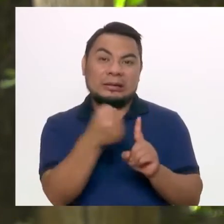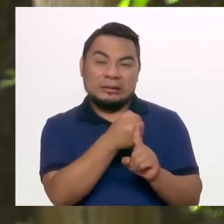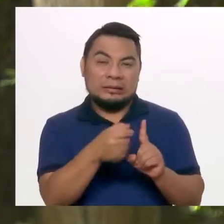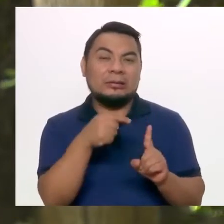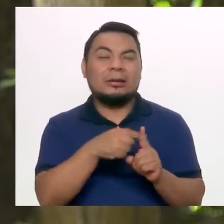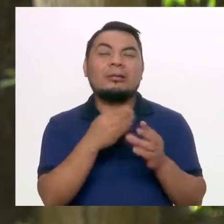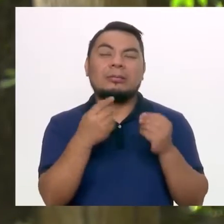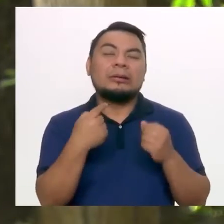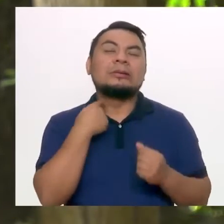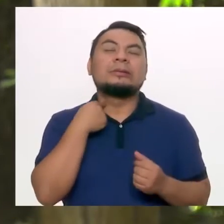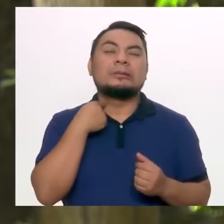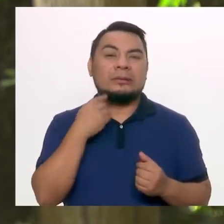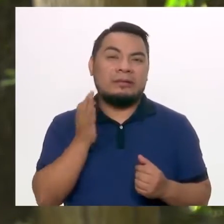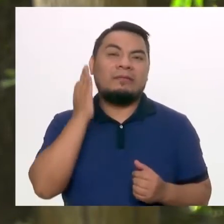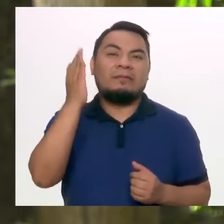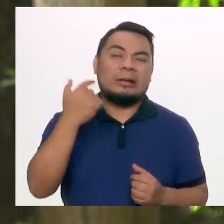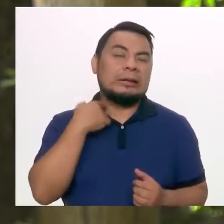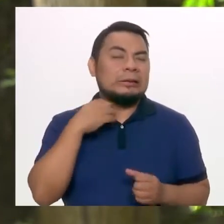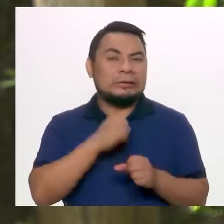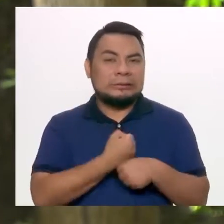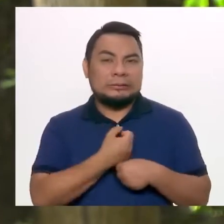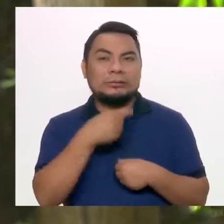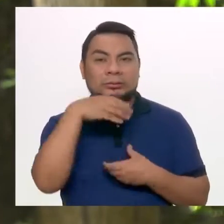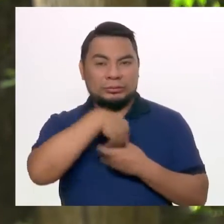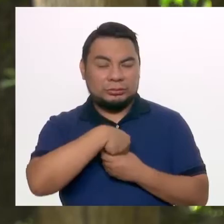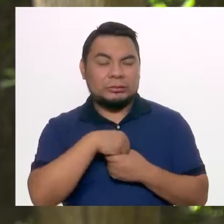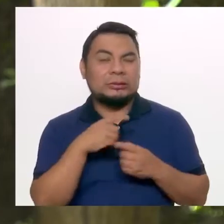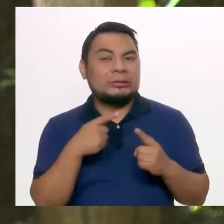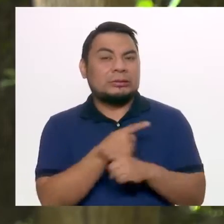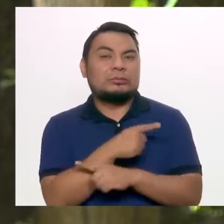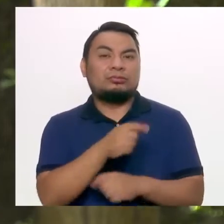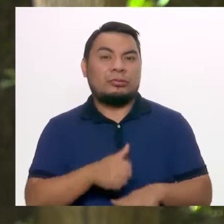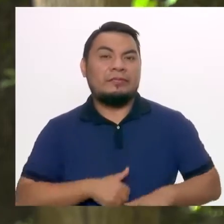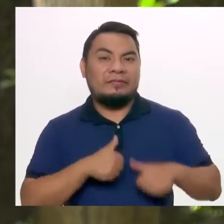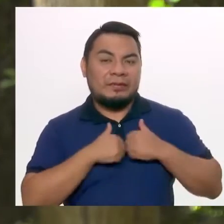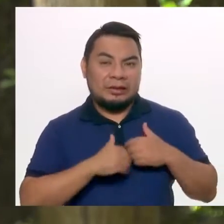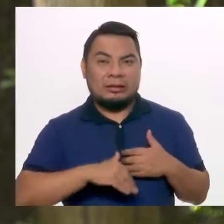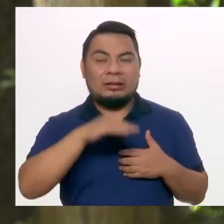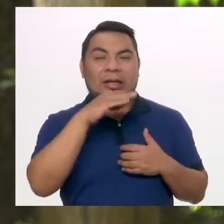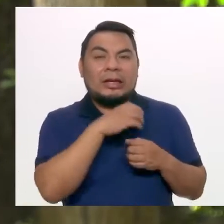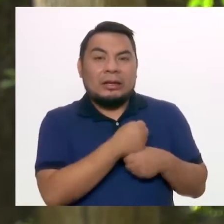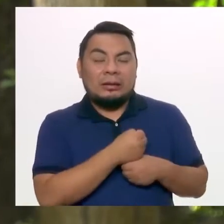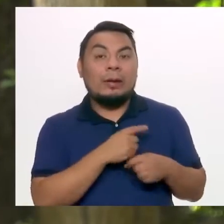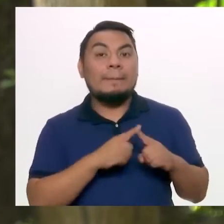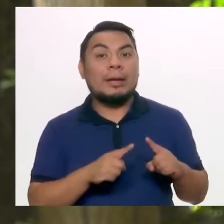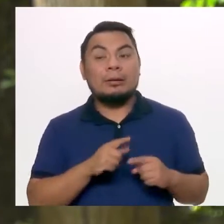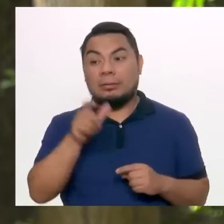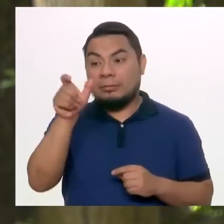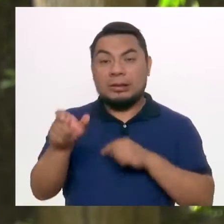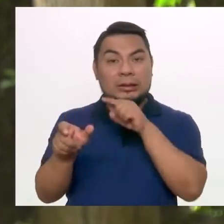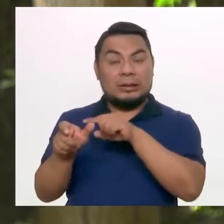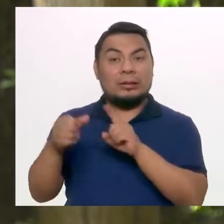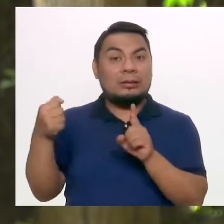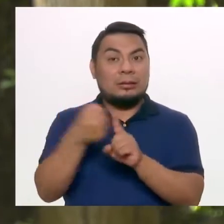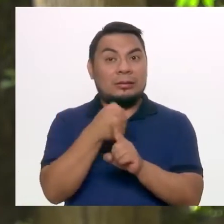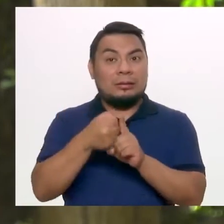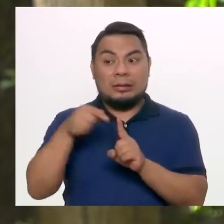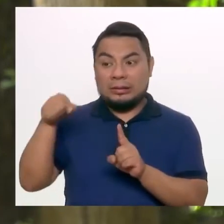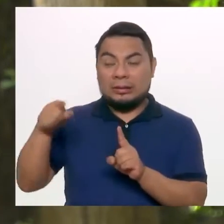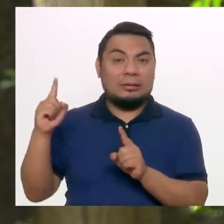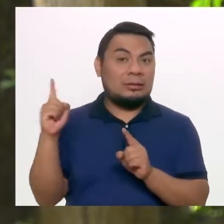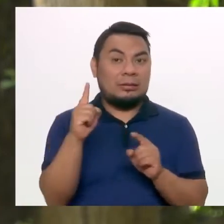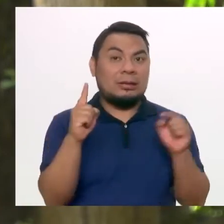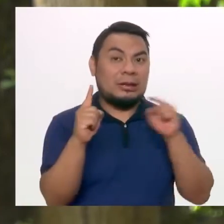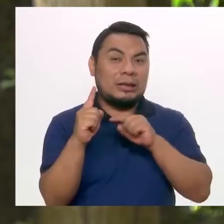una serie de consecuencias graves que pueden afectar toda su vida, la persona que comete